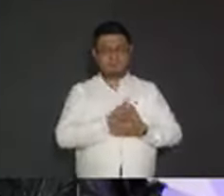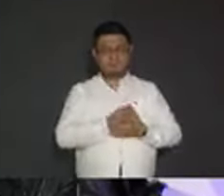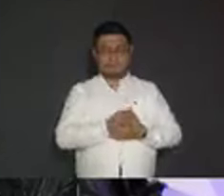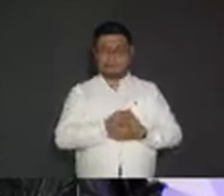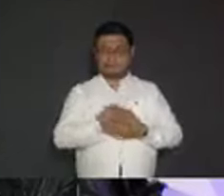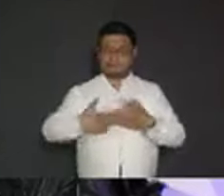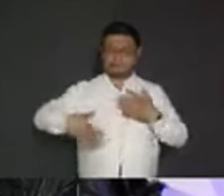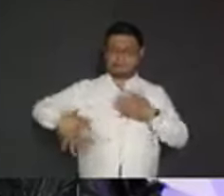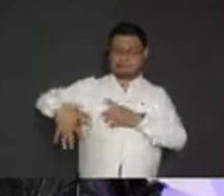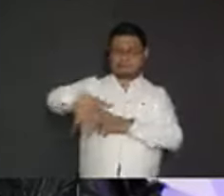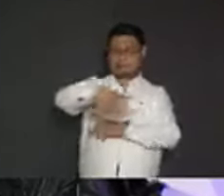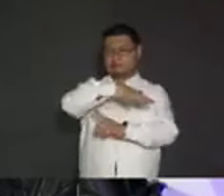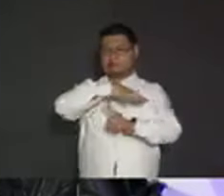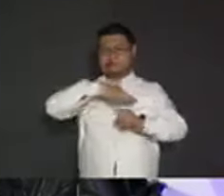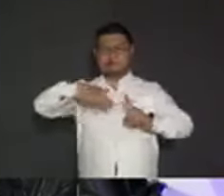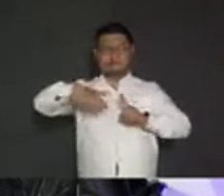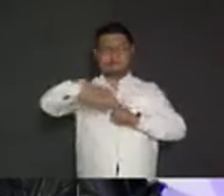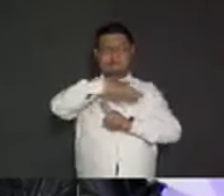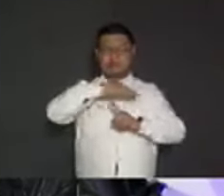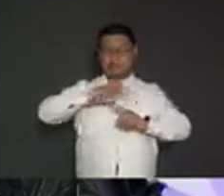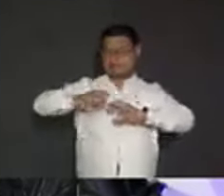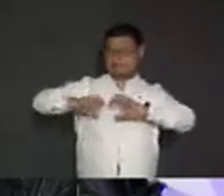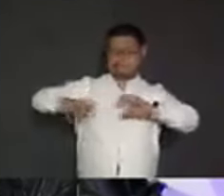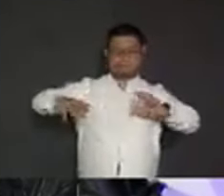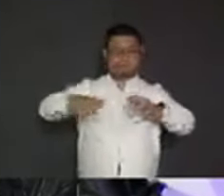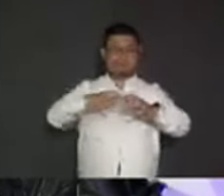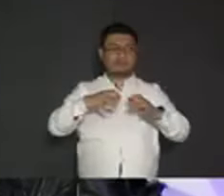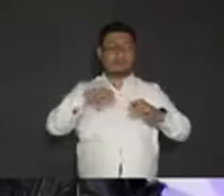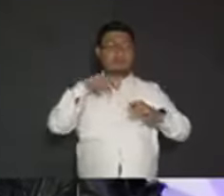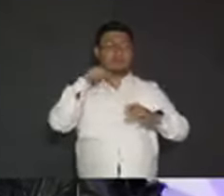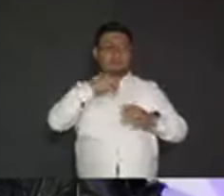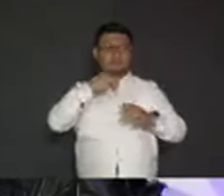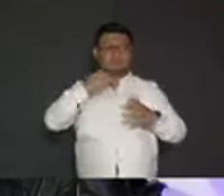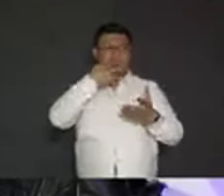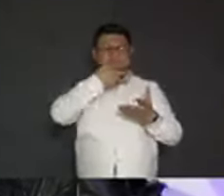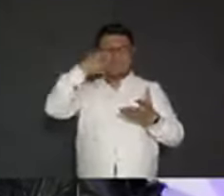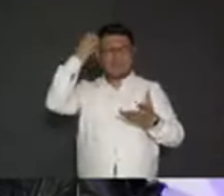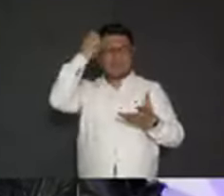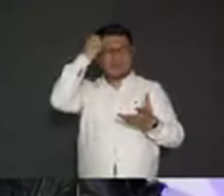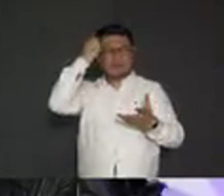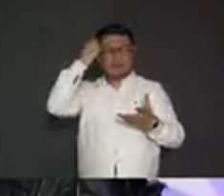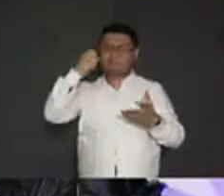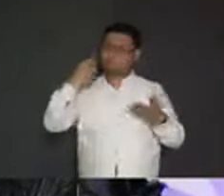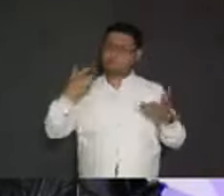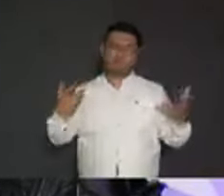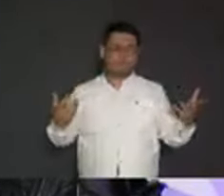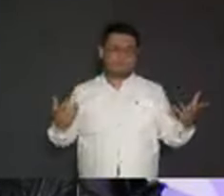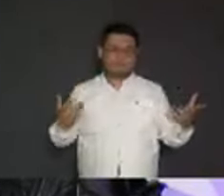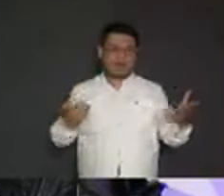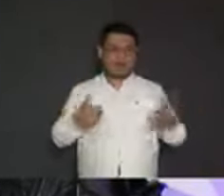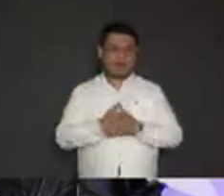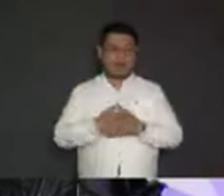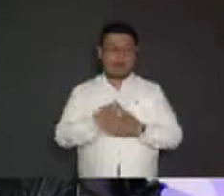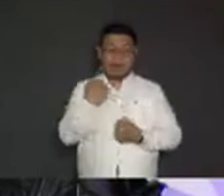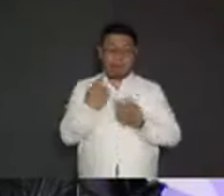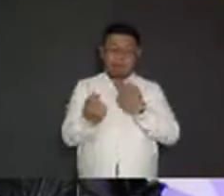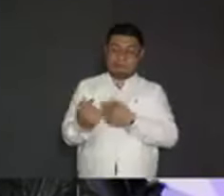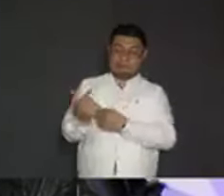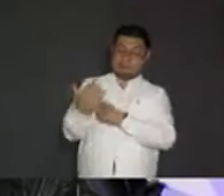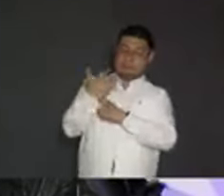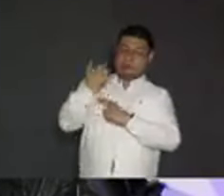sucia que ha desatado el candidato de la prepotencia y de la corrupción, estuvieron publicando que en mi declaración